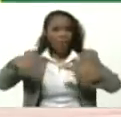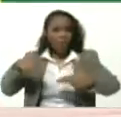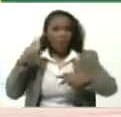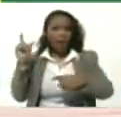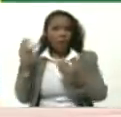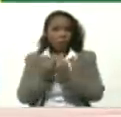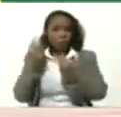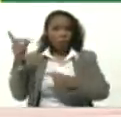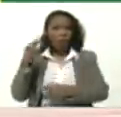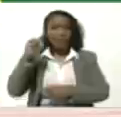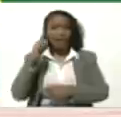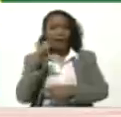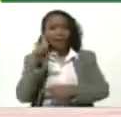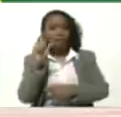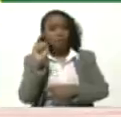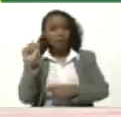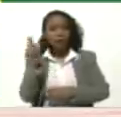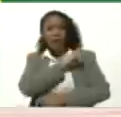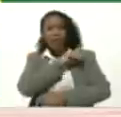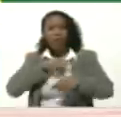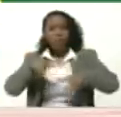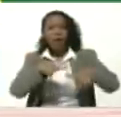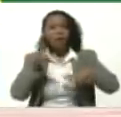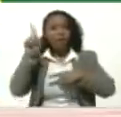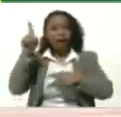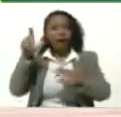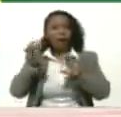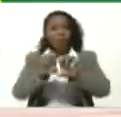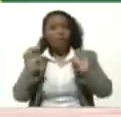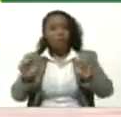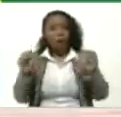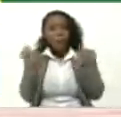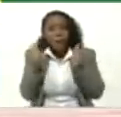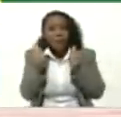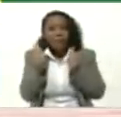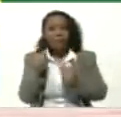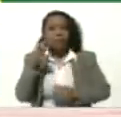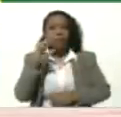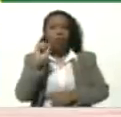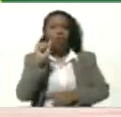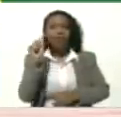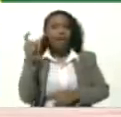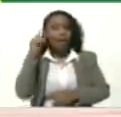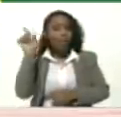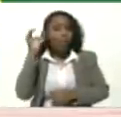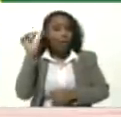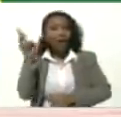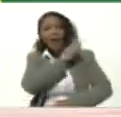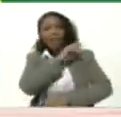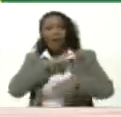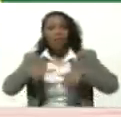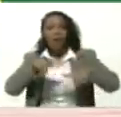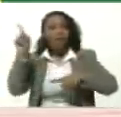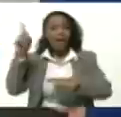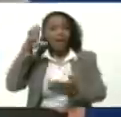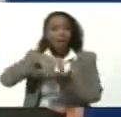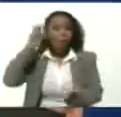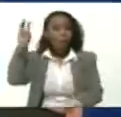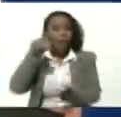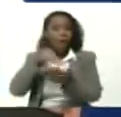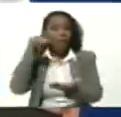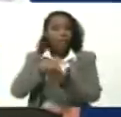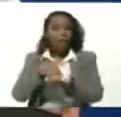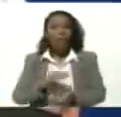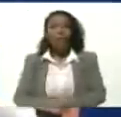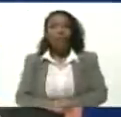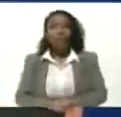Ruiz Jefe de la zona Educativa De Mérida Rosa Becerra Jefa de la zona Educativa De Miranda Miranda